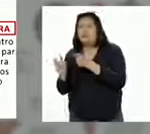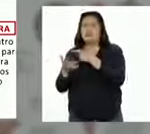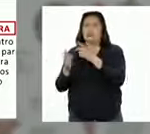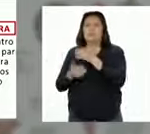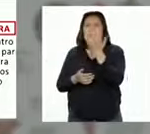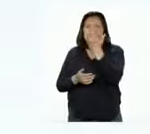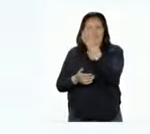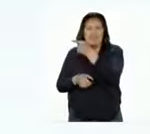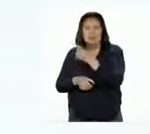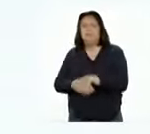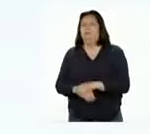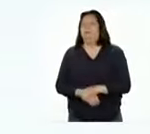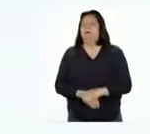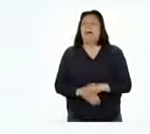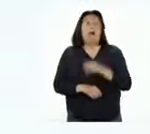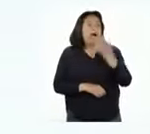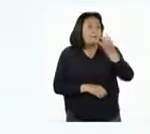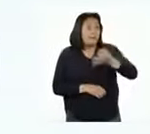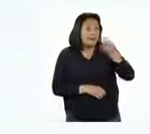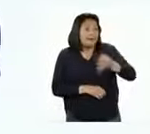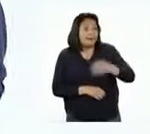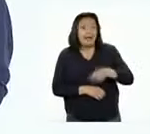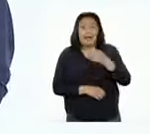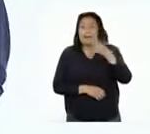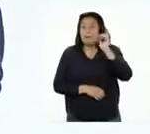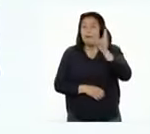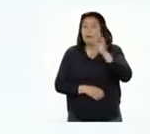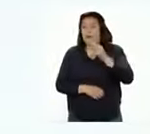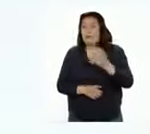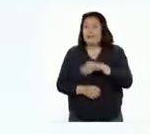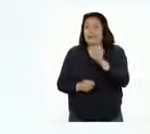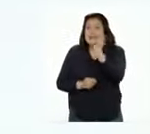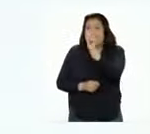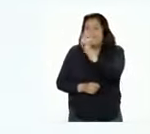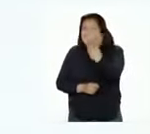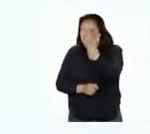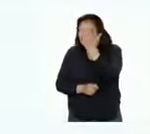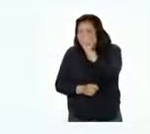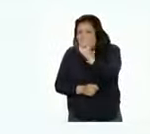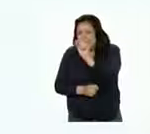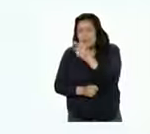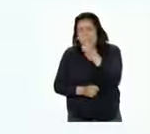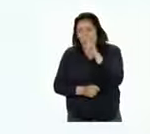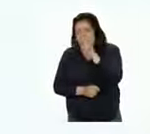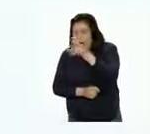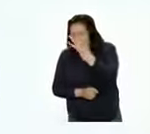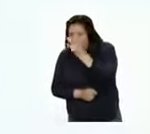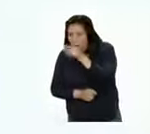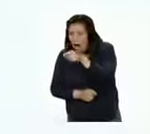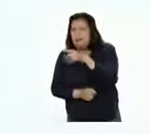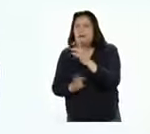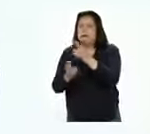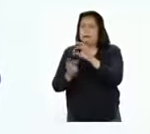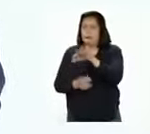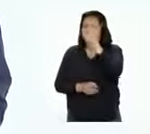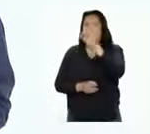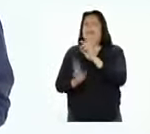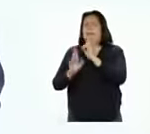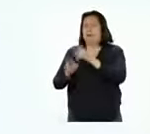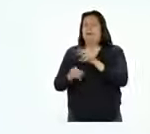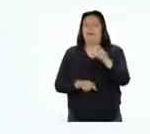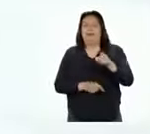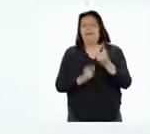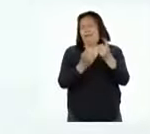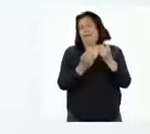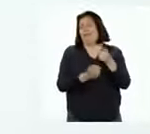en negrita. ¿Verdad, profesora? Esas letras negritas también llamaron mucho mi atención y me ayudaron a encontrar la respuesta para la pregunta